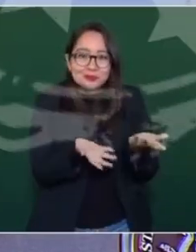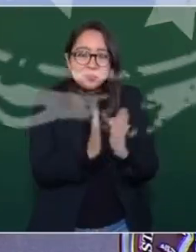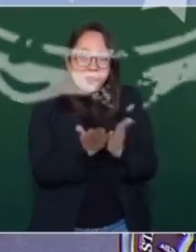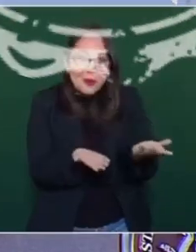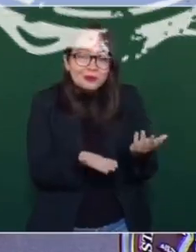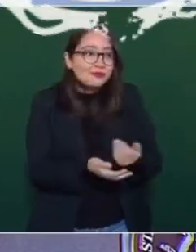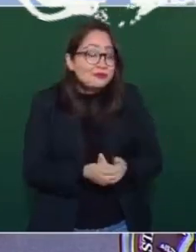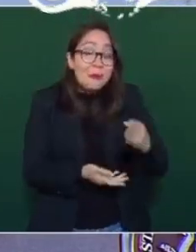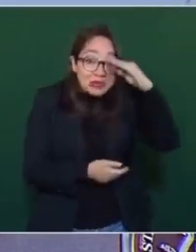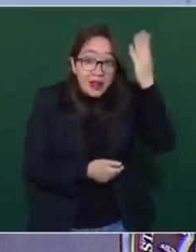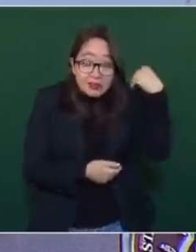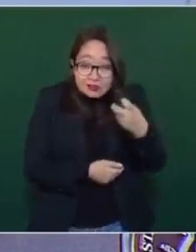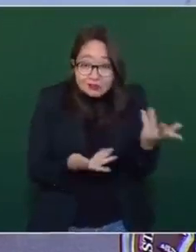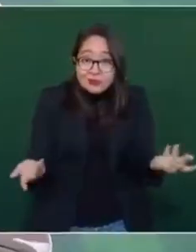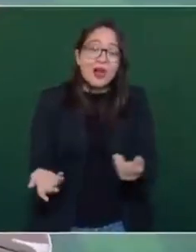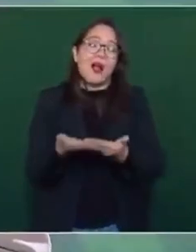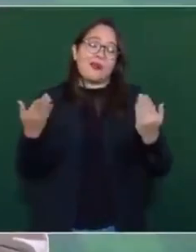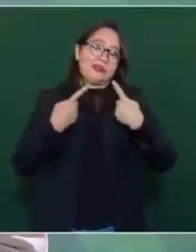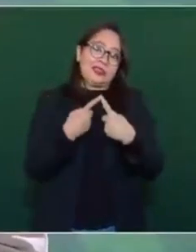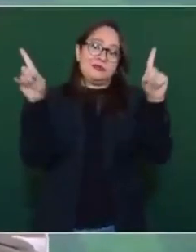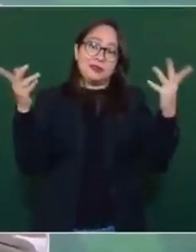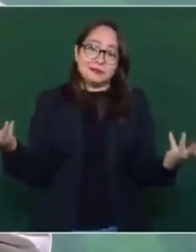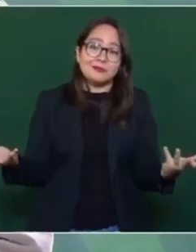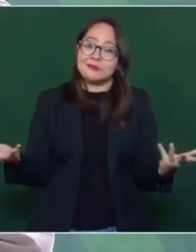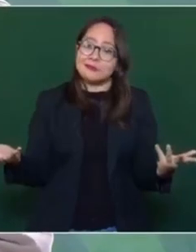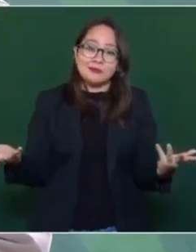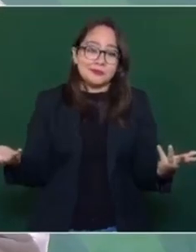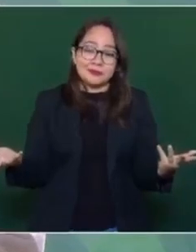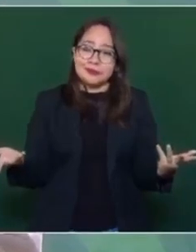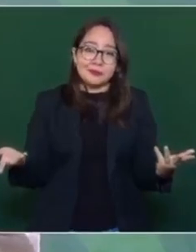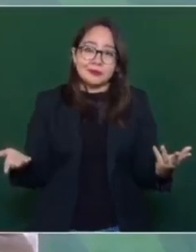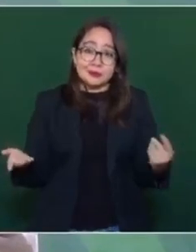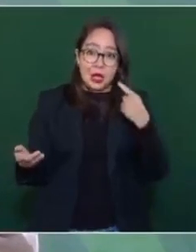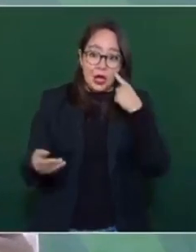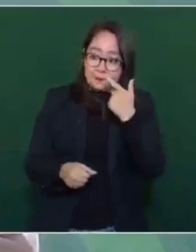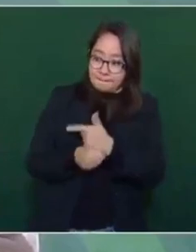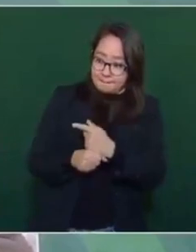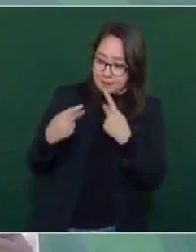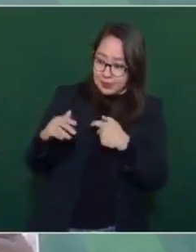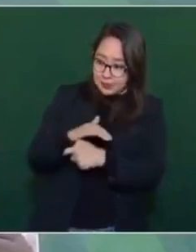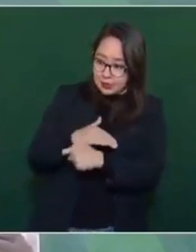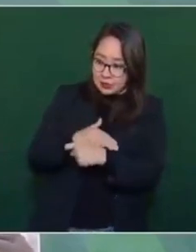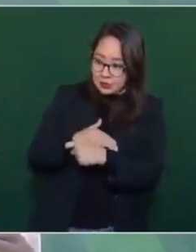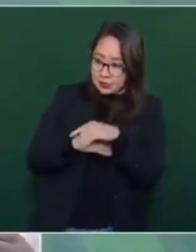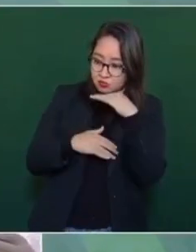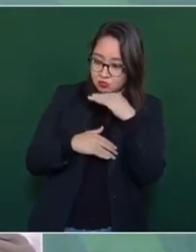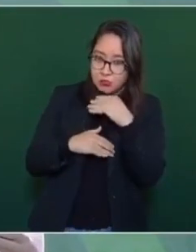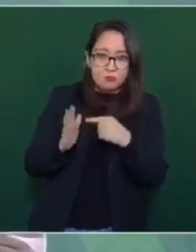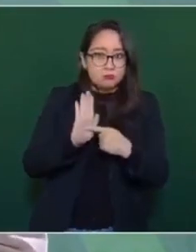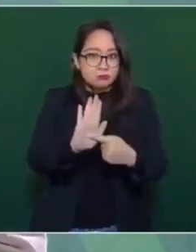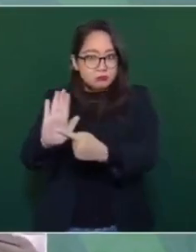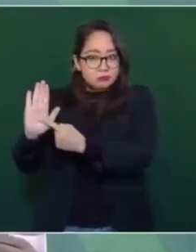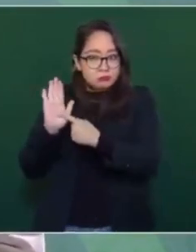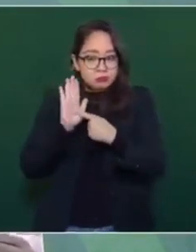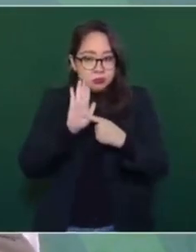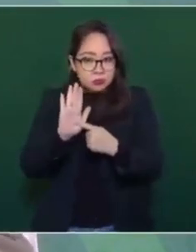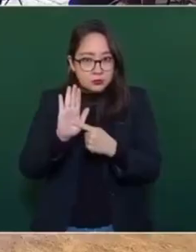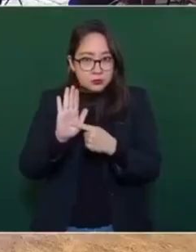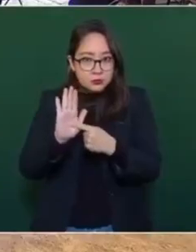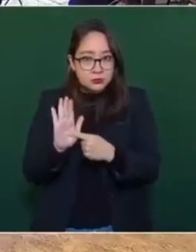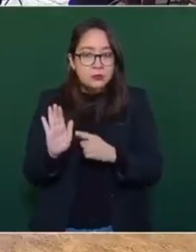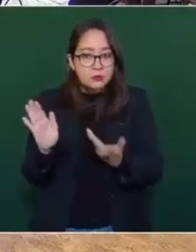Entonces, ahora es distinto, ya se señala el corrupto, y hay que estigmatizar